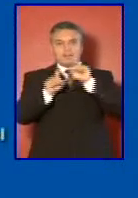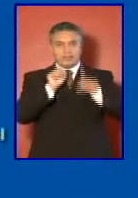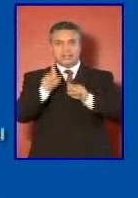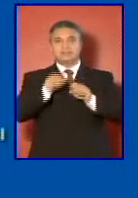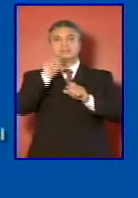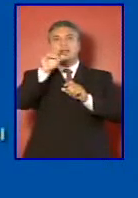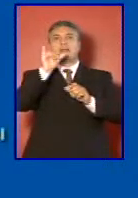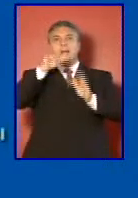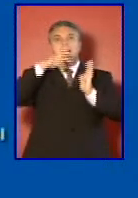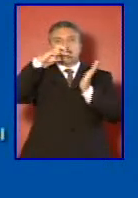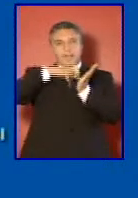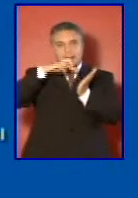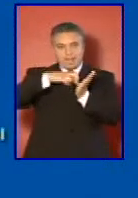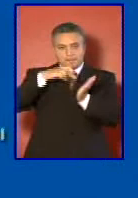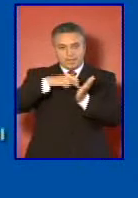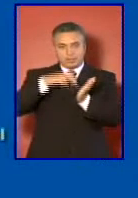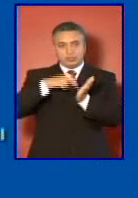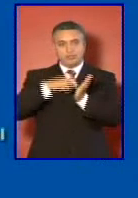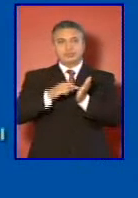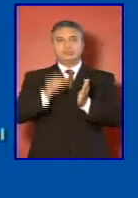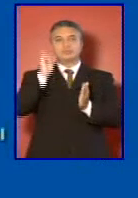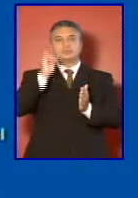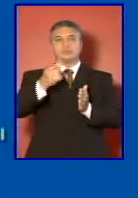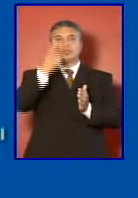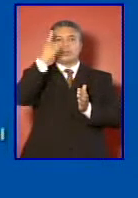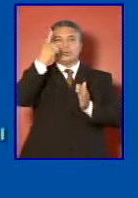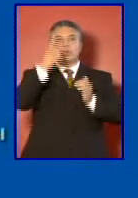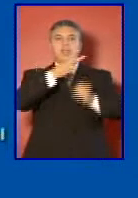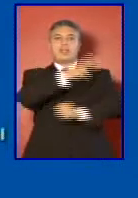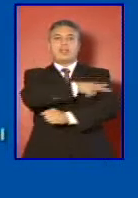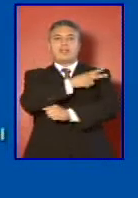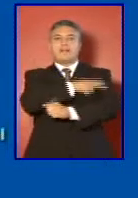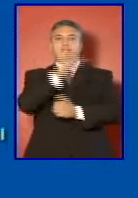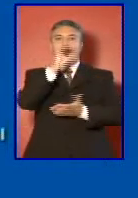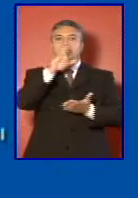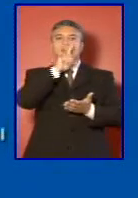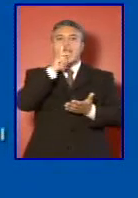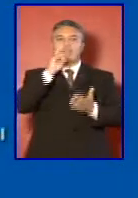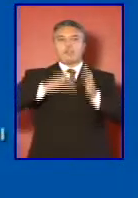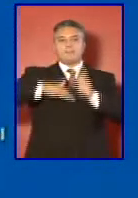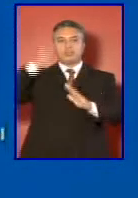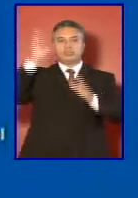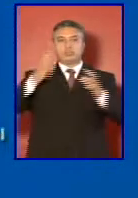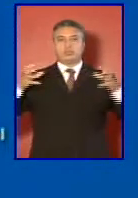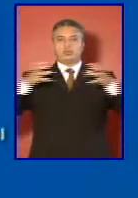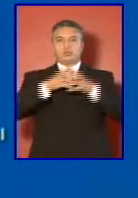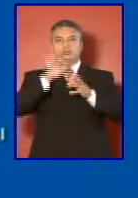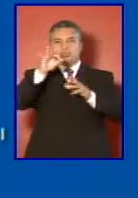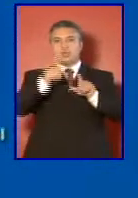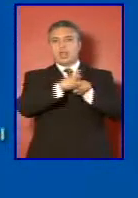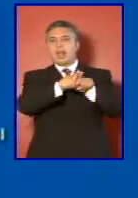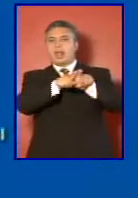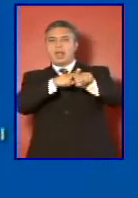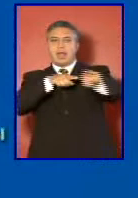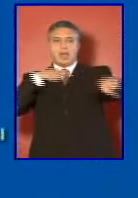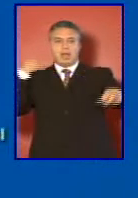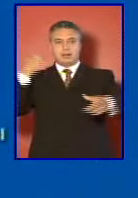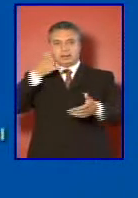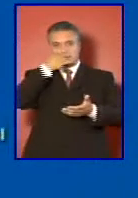el Parlamento y un jefe de Estado Mayor Conjunto de una larga trayectoria